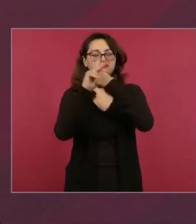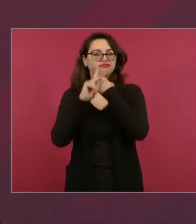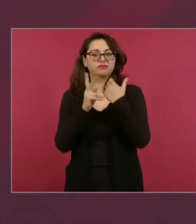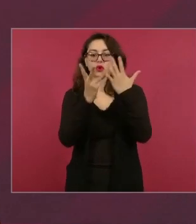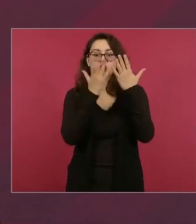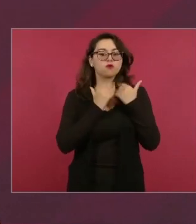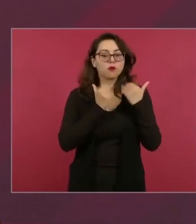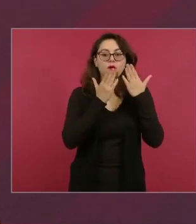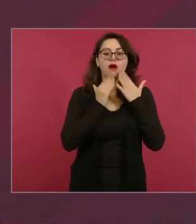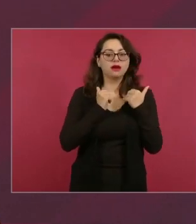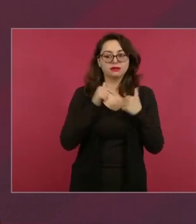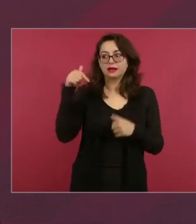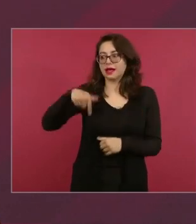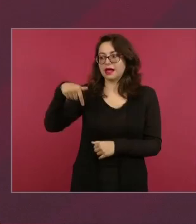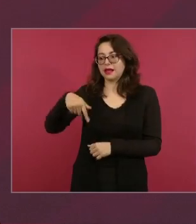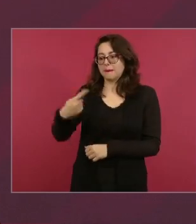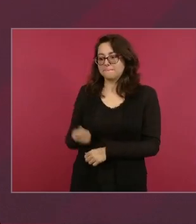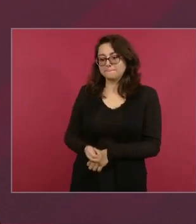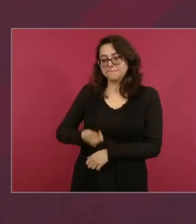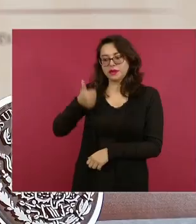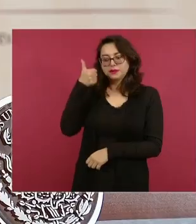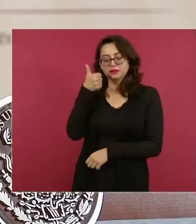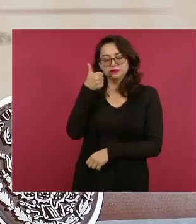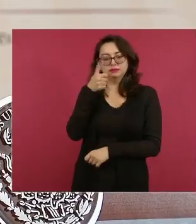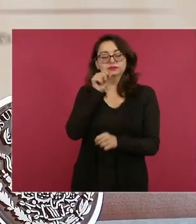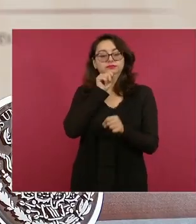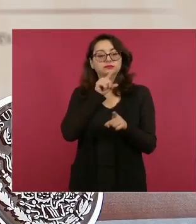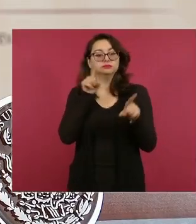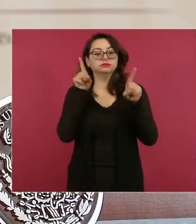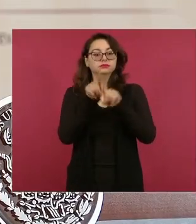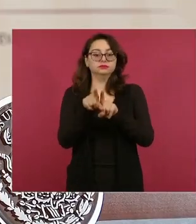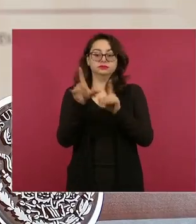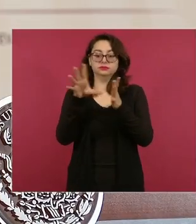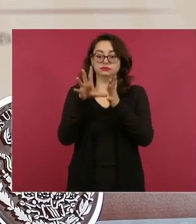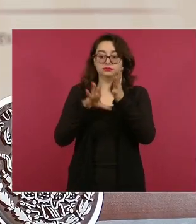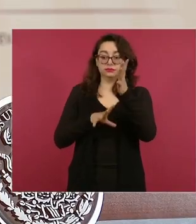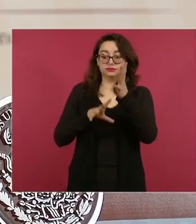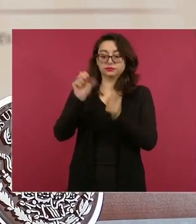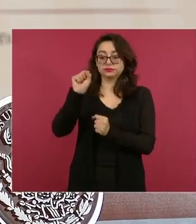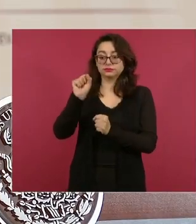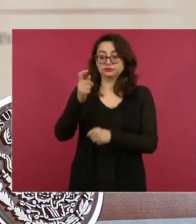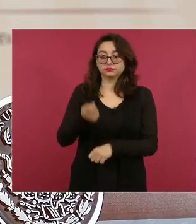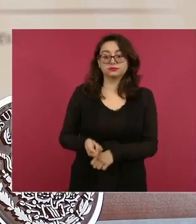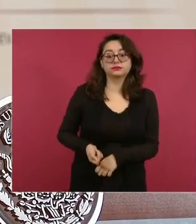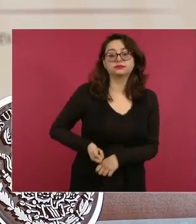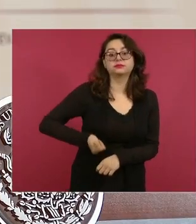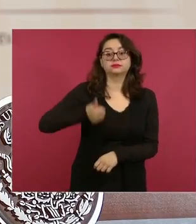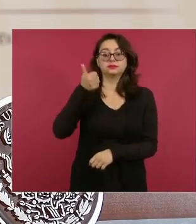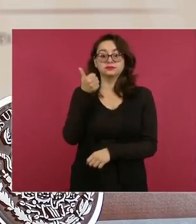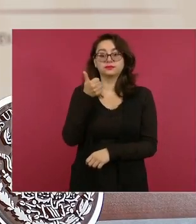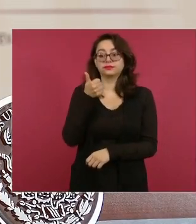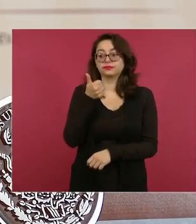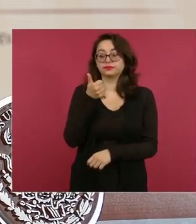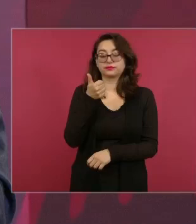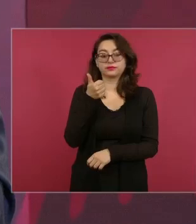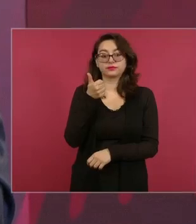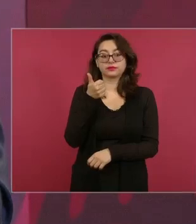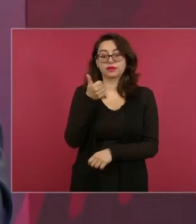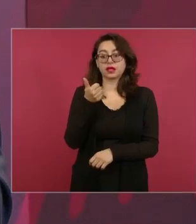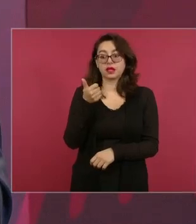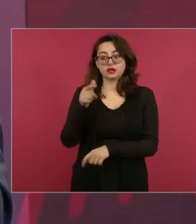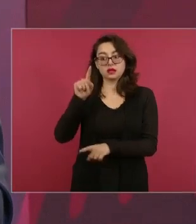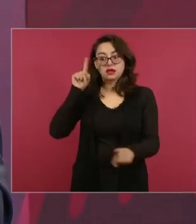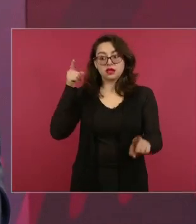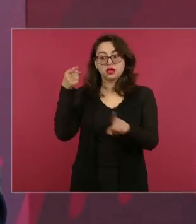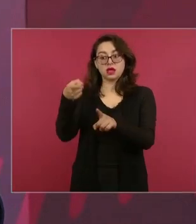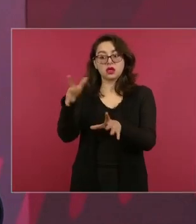tenemos la primera constitución social, la más avanzada